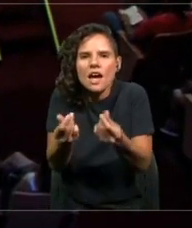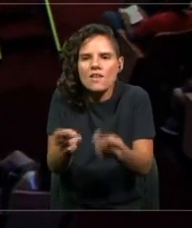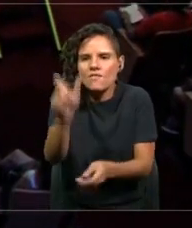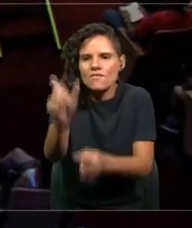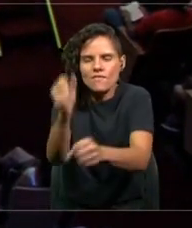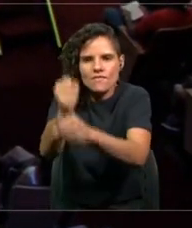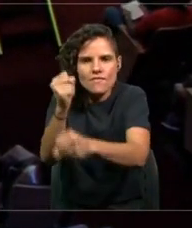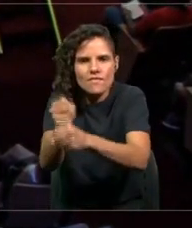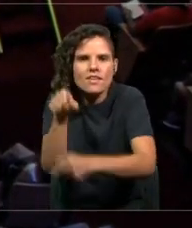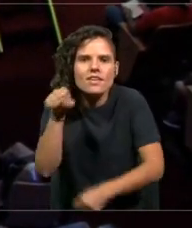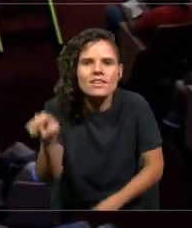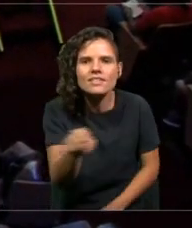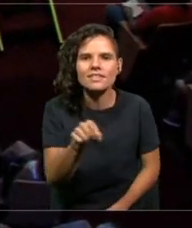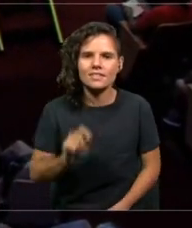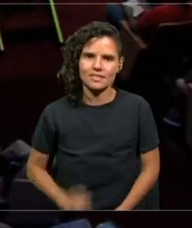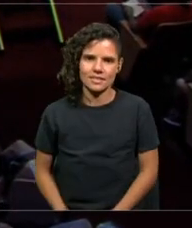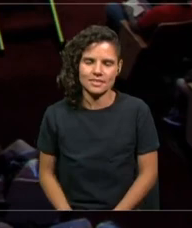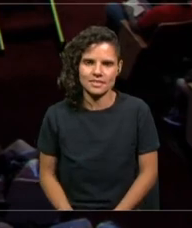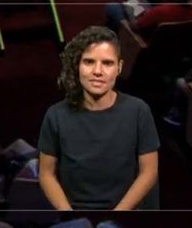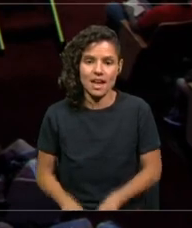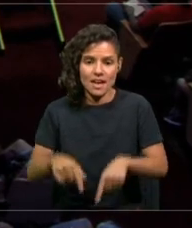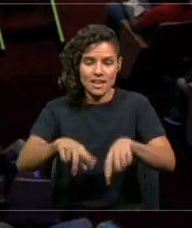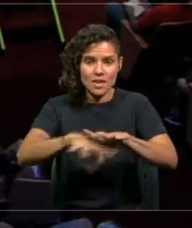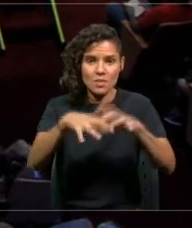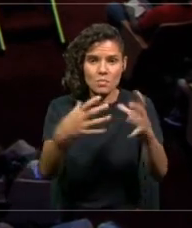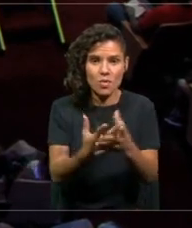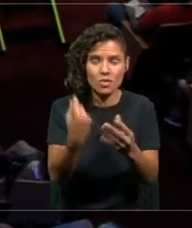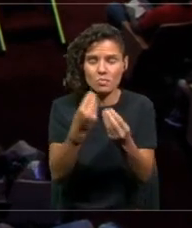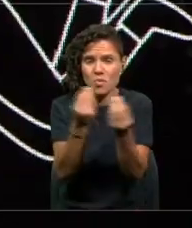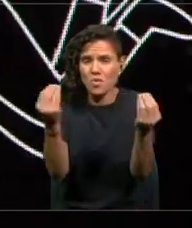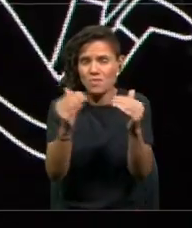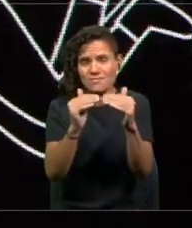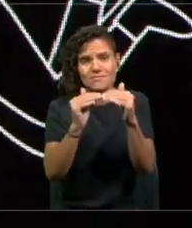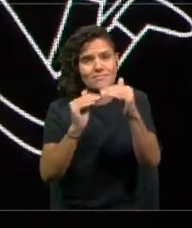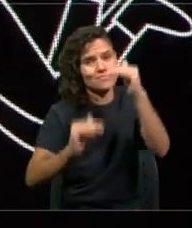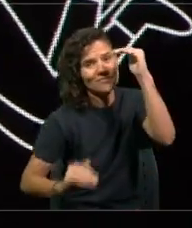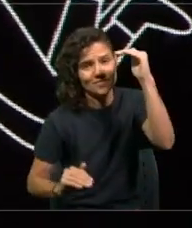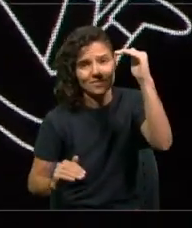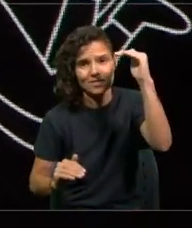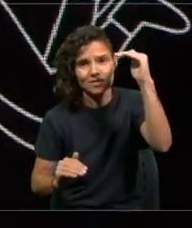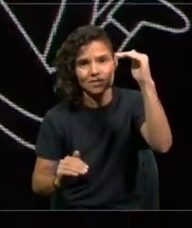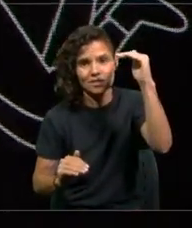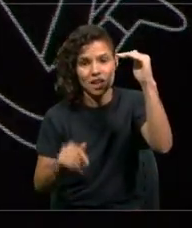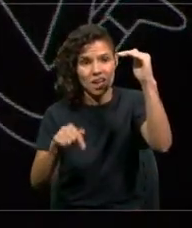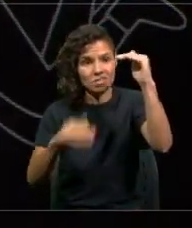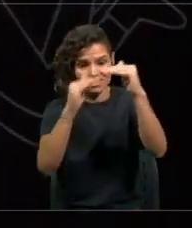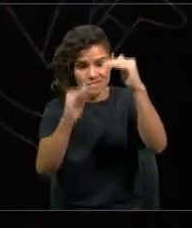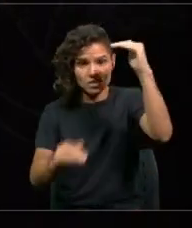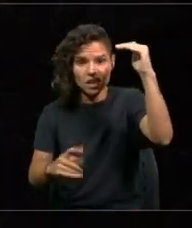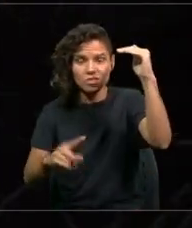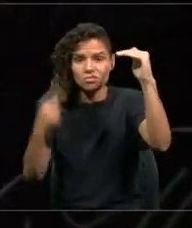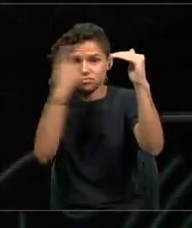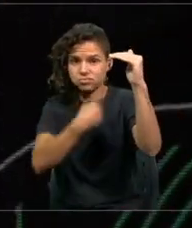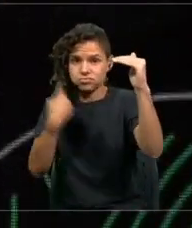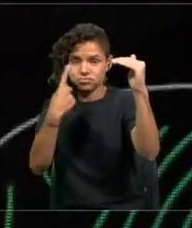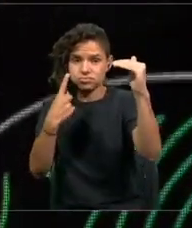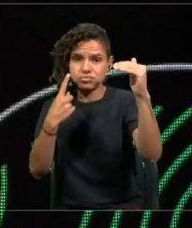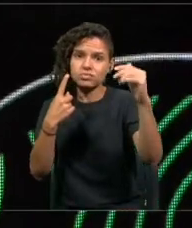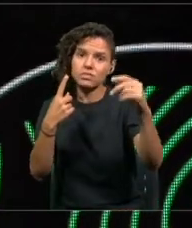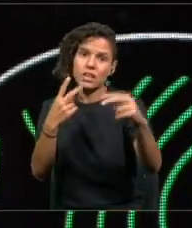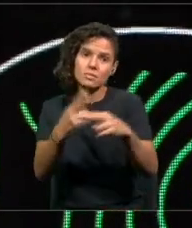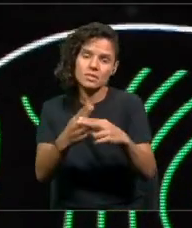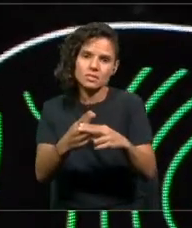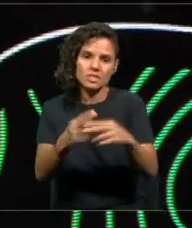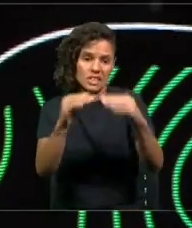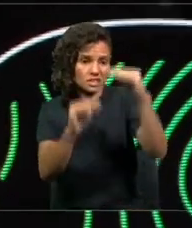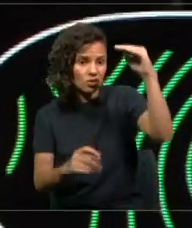trabajadores y las trabajadoras en un mundo donde la desigualdad tiene rostro y apellido. La desigualdad no es solo números,